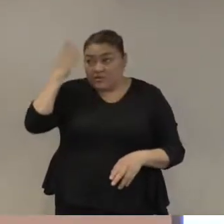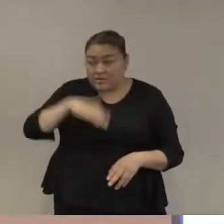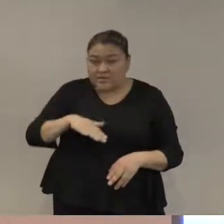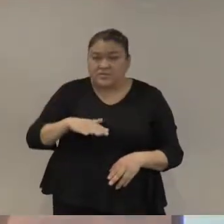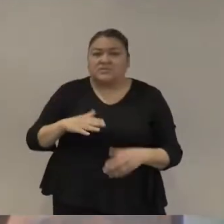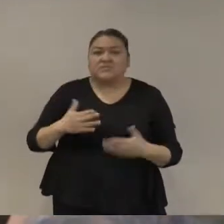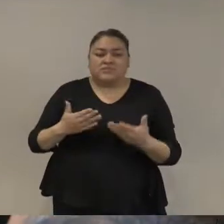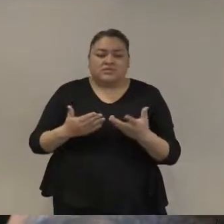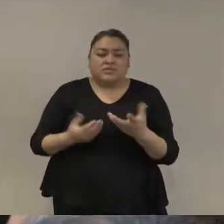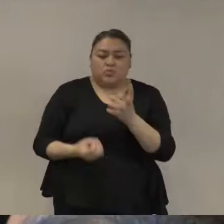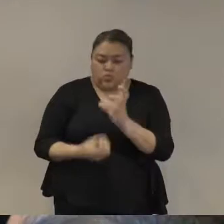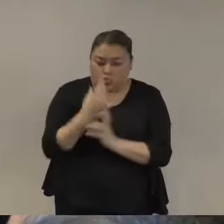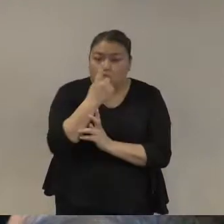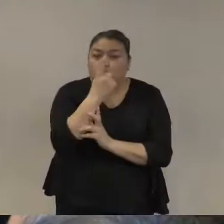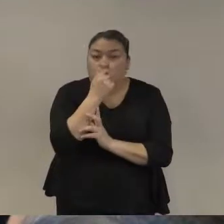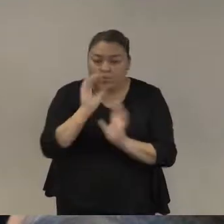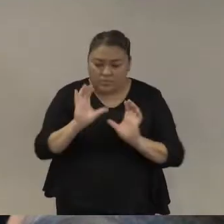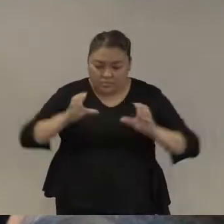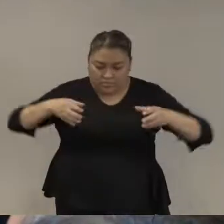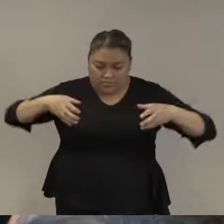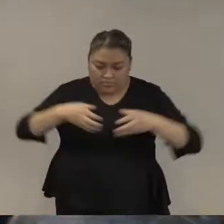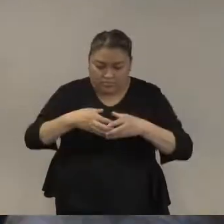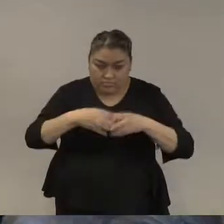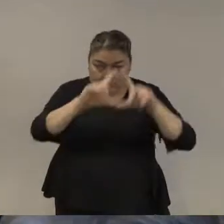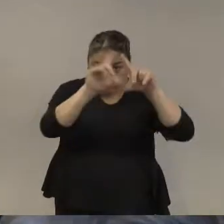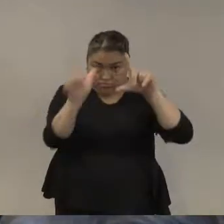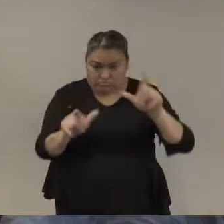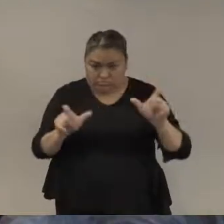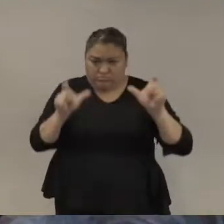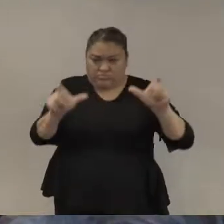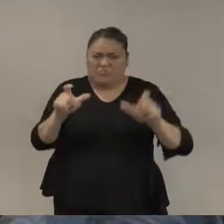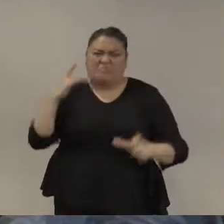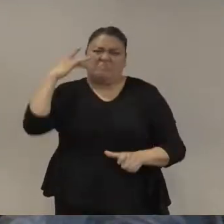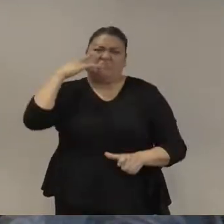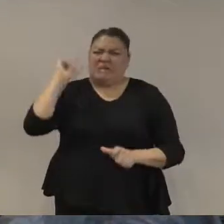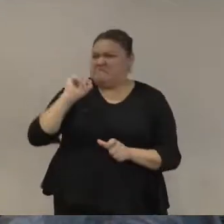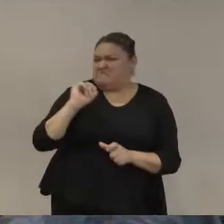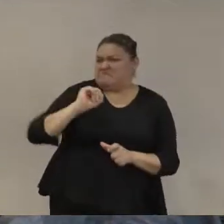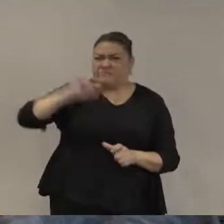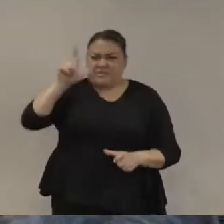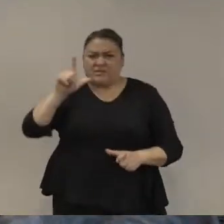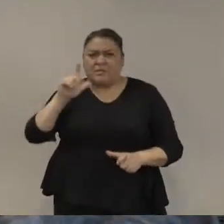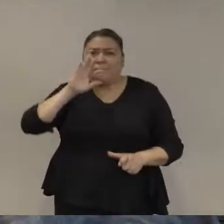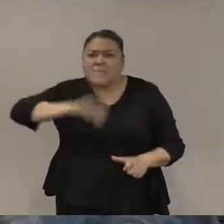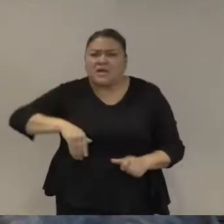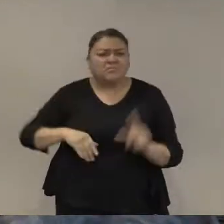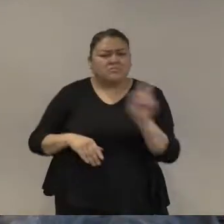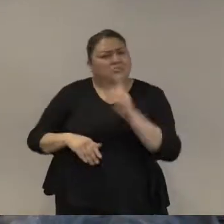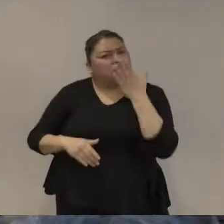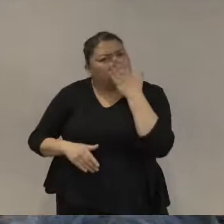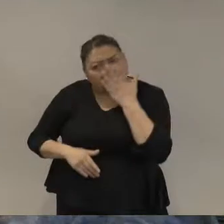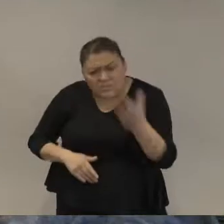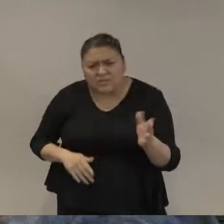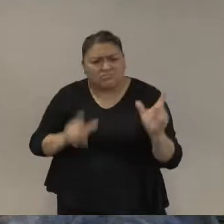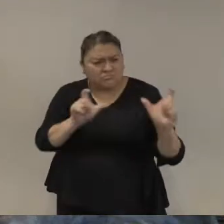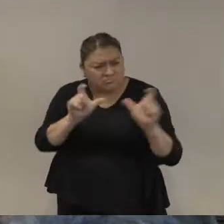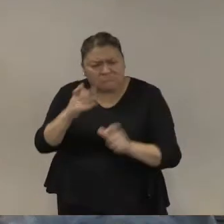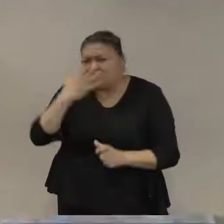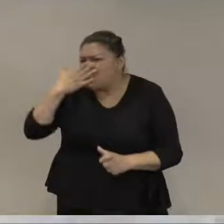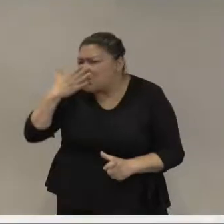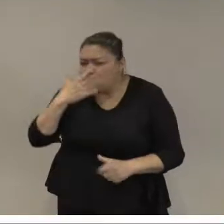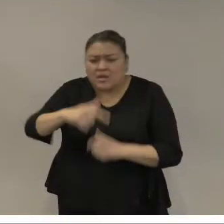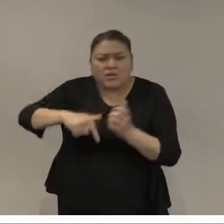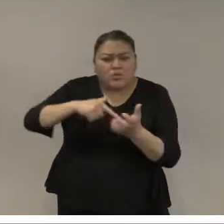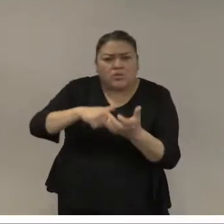crear una fuerza policíaca nacional élite móvil puede llenar muchos vacíos de seguridad especialmente en las